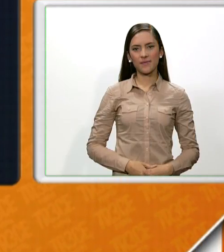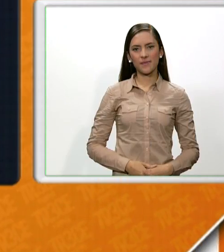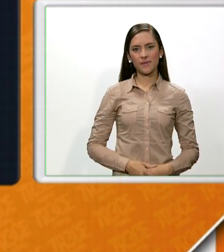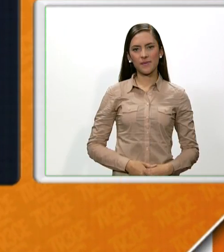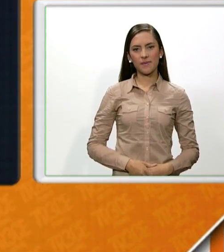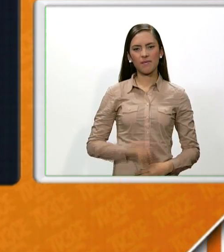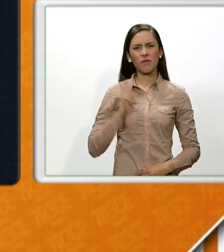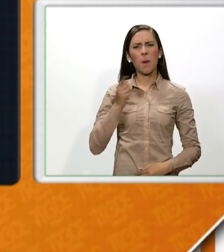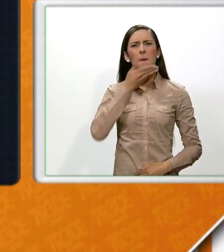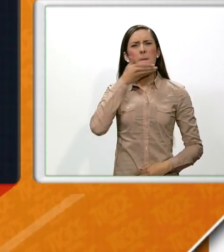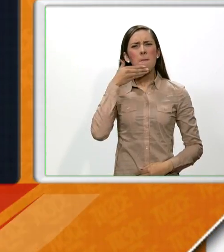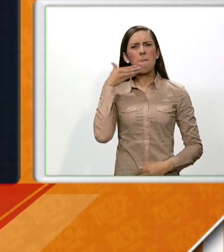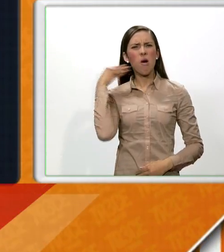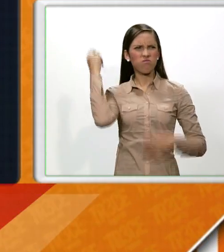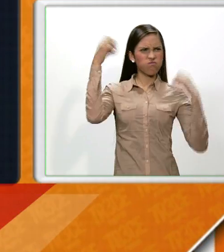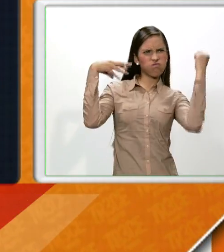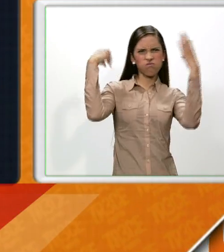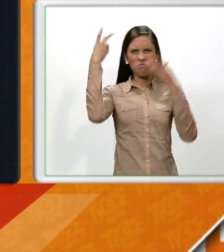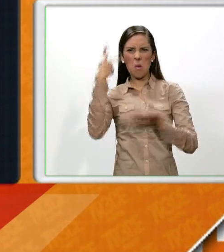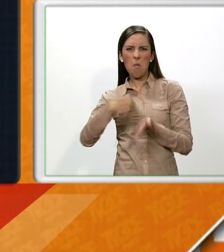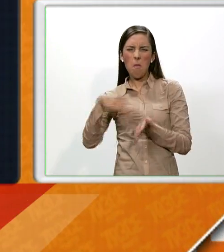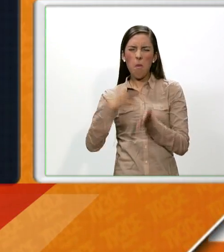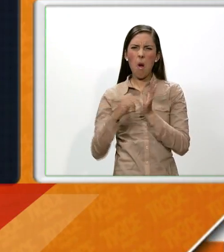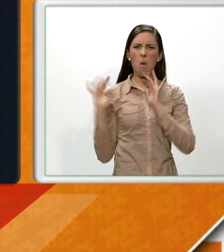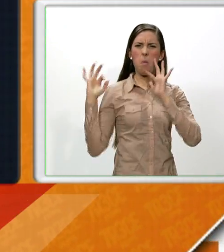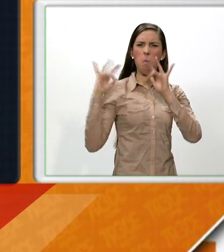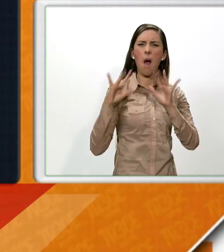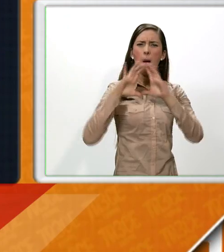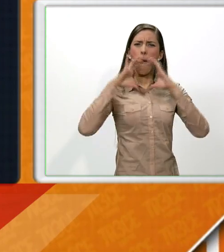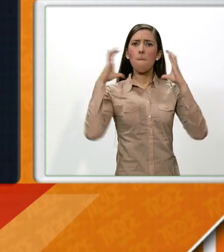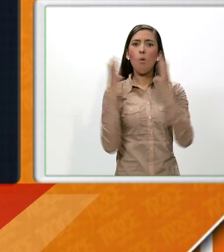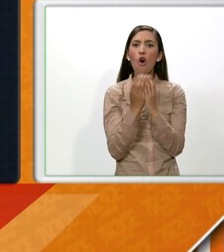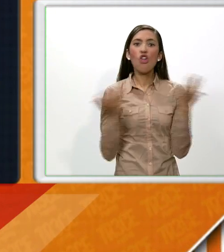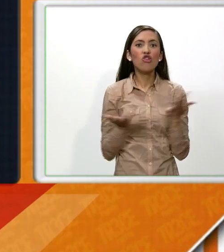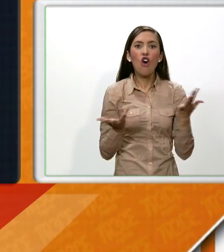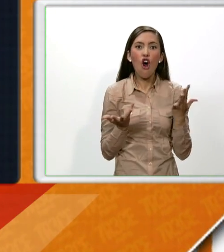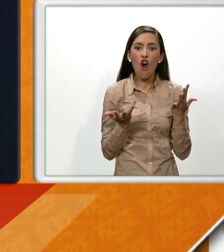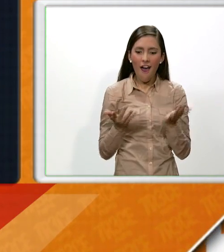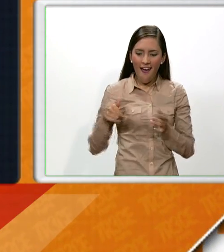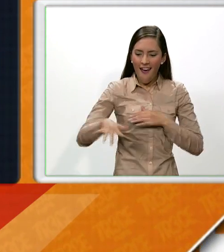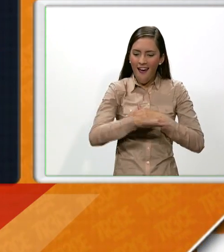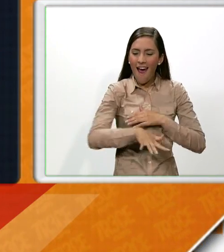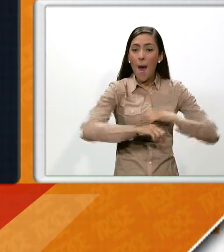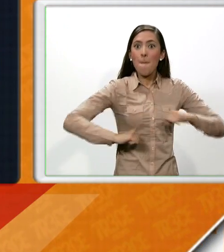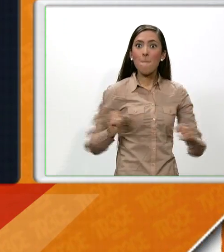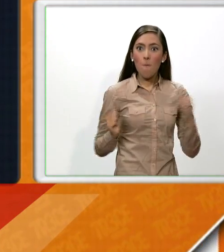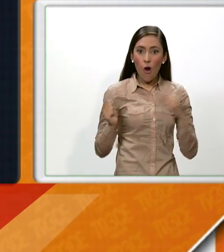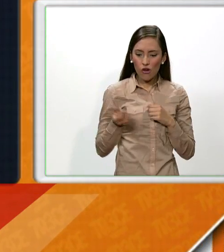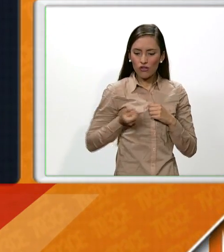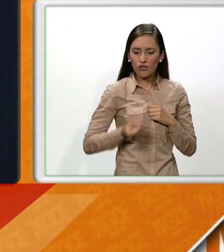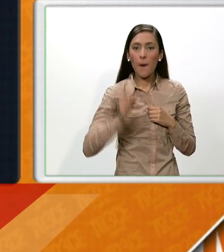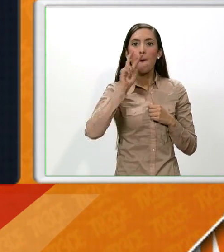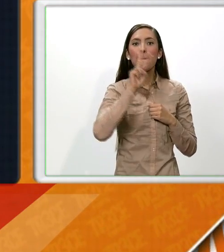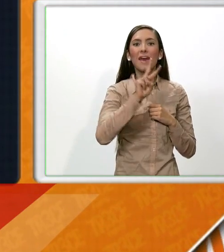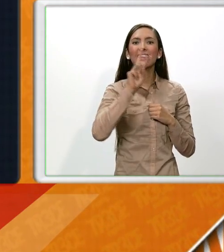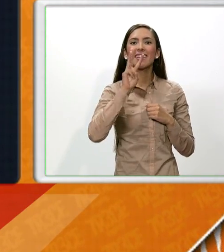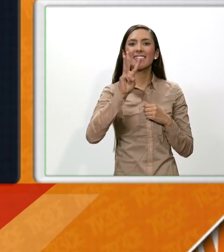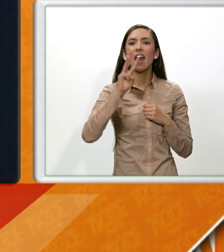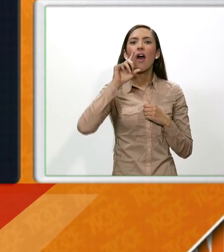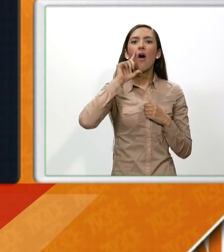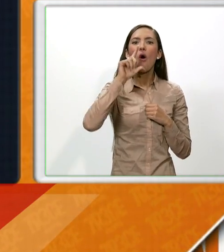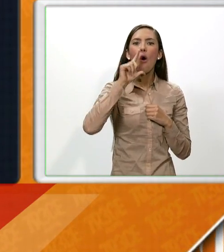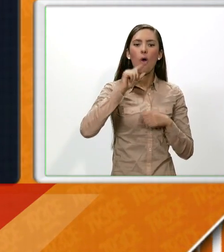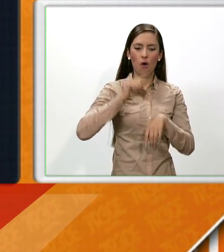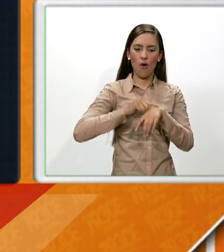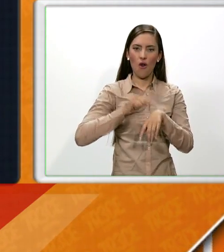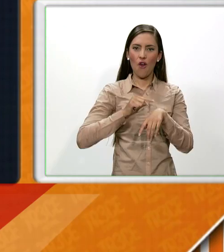La mejor fiesta electrónica del mundo llega a Bogotá, Tomorrowland. Este 23 de julio, desde las 2